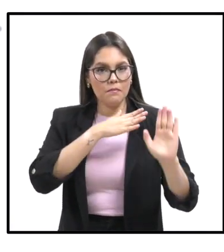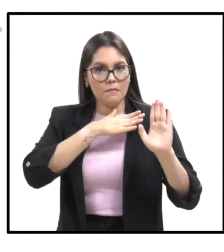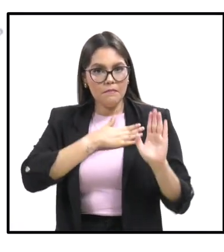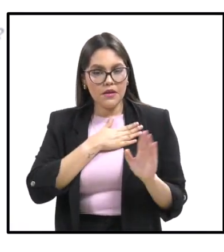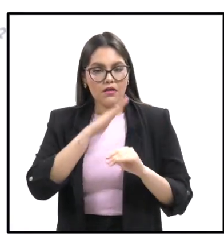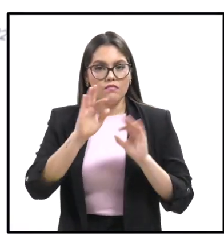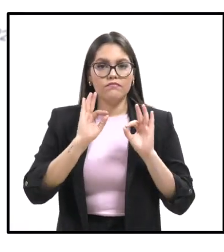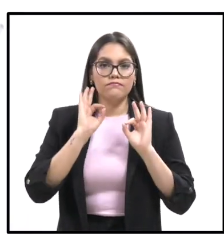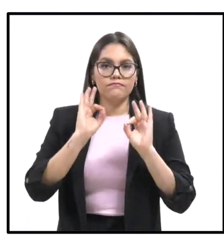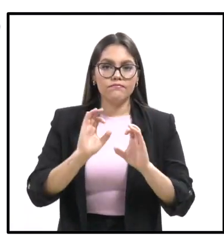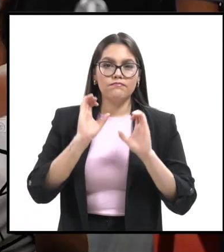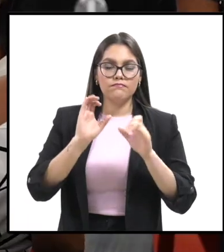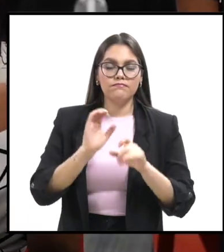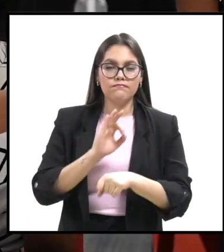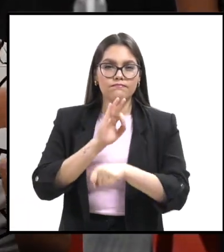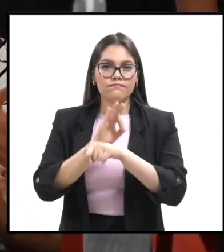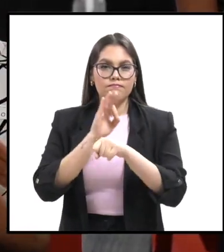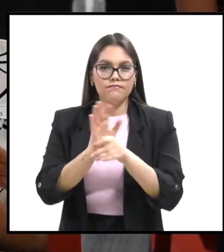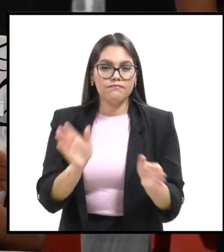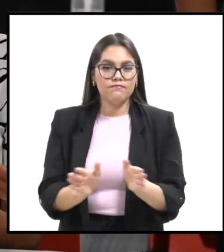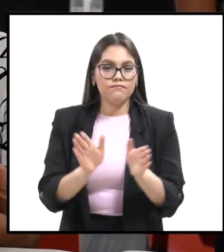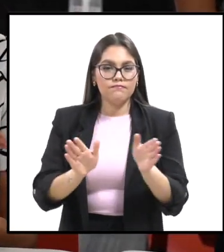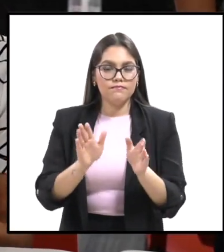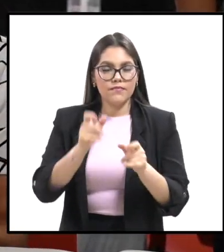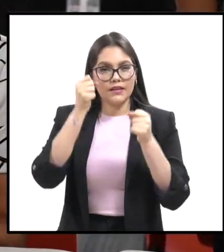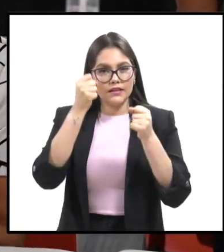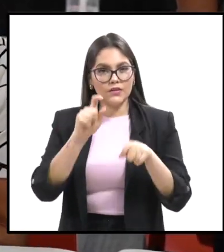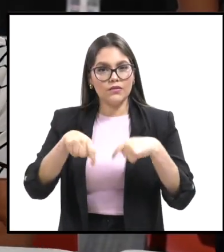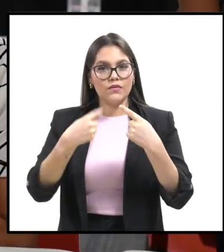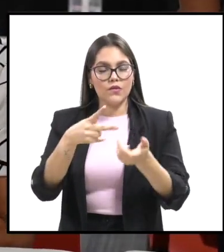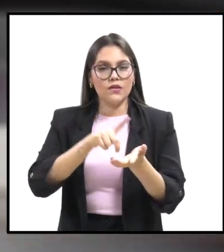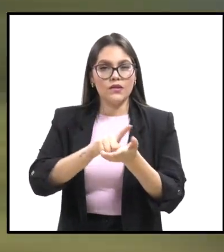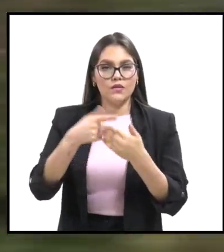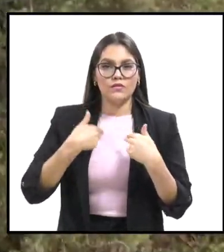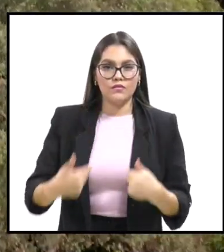protección, promoción y garantía de los derechos humanos.